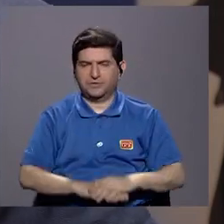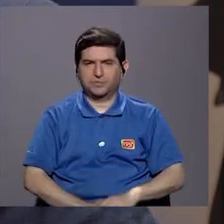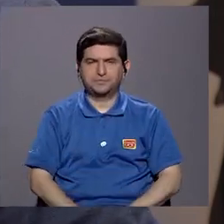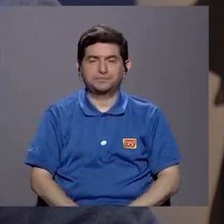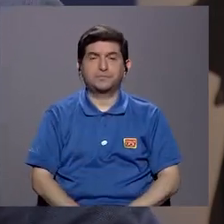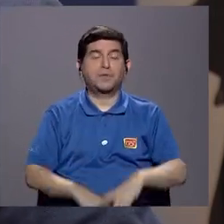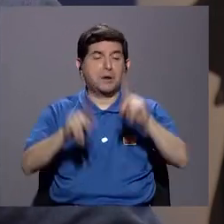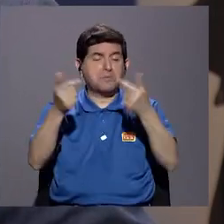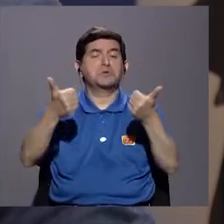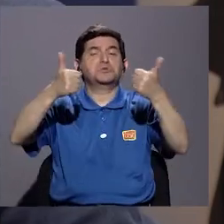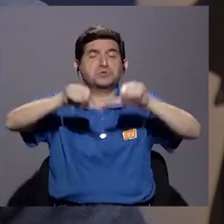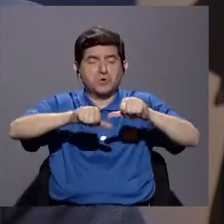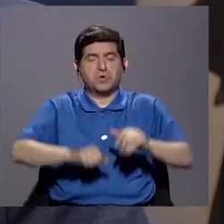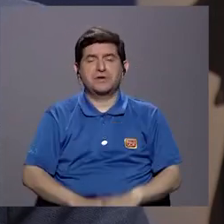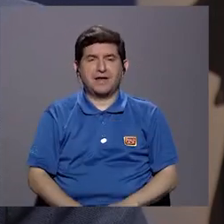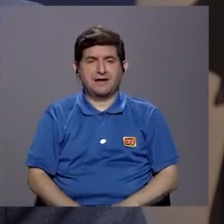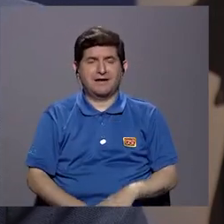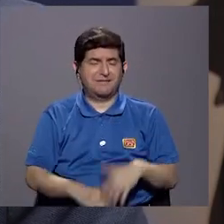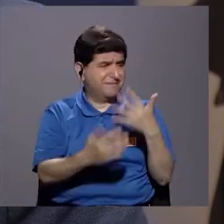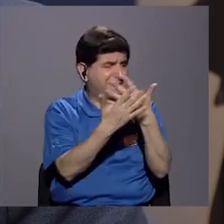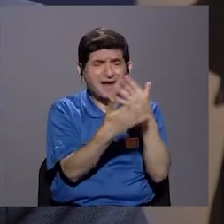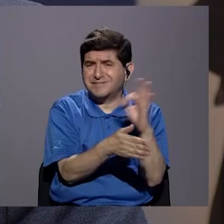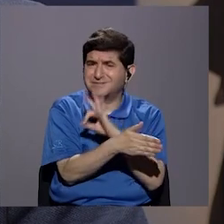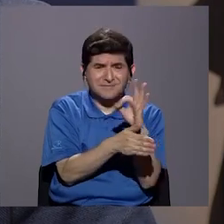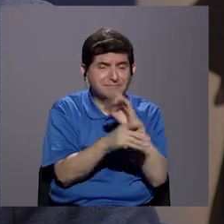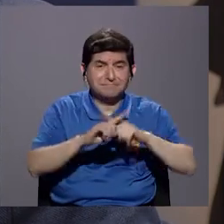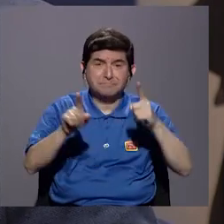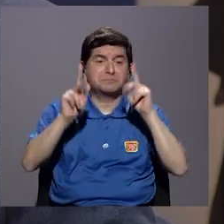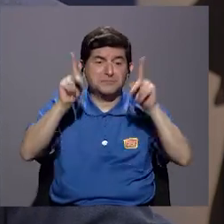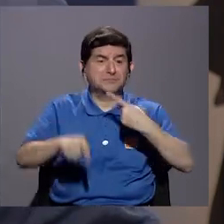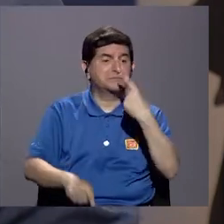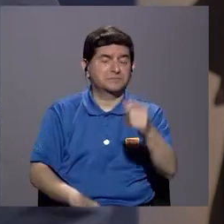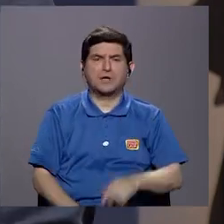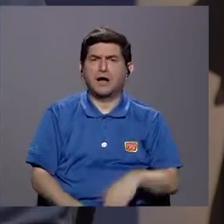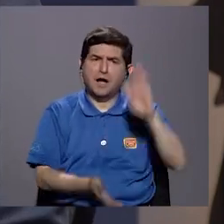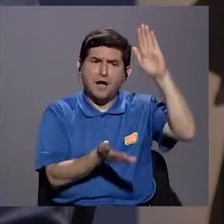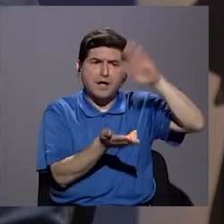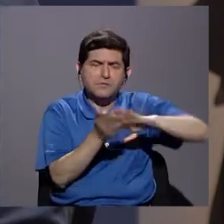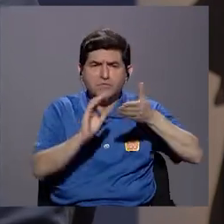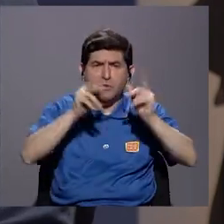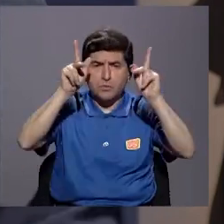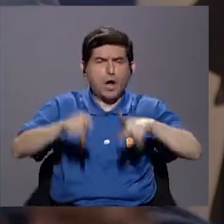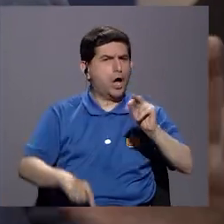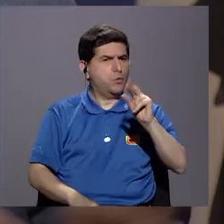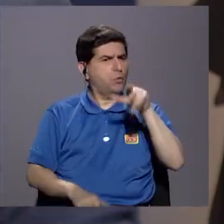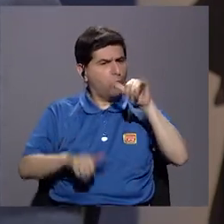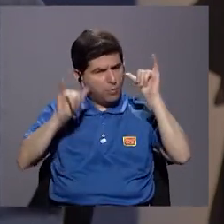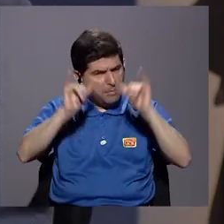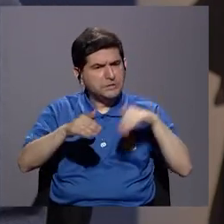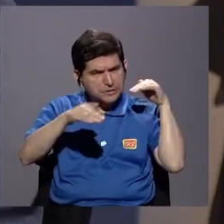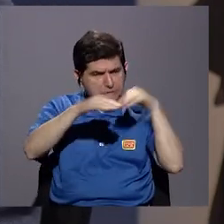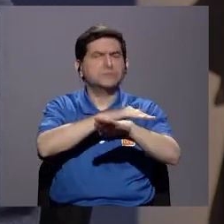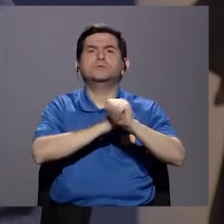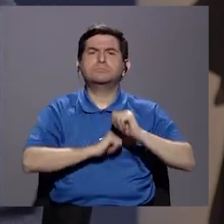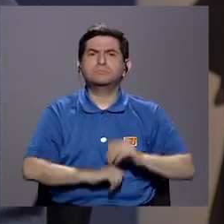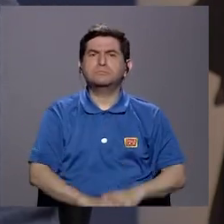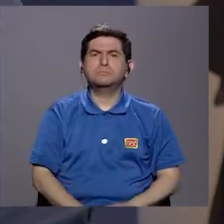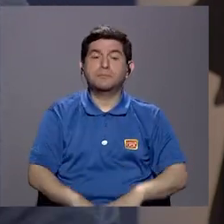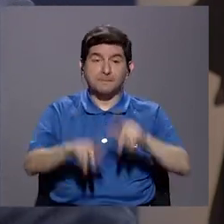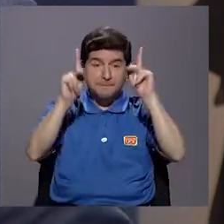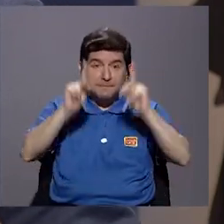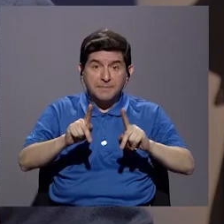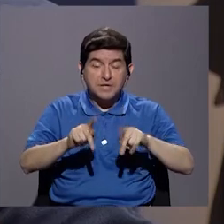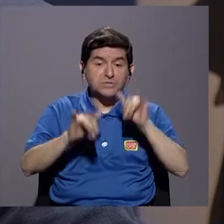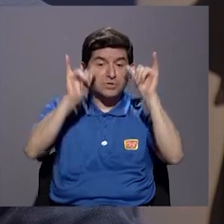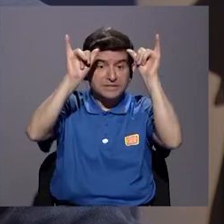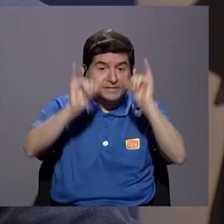contagio. La gente está de acuerdo en que la cárcel no funciona. Pero cuando la gente le dice, no, entonces tenemos que bajar la población penal, ah, no, no, no, que se queden ahí adentro. Como